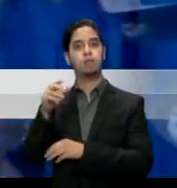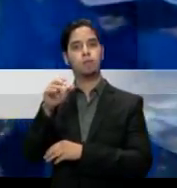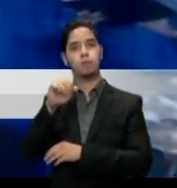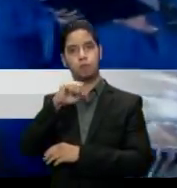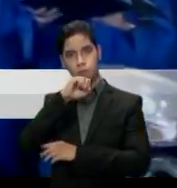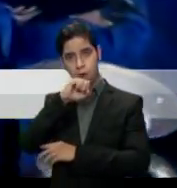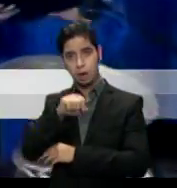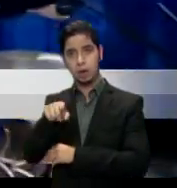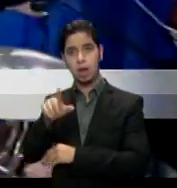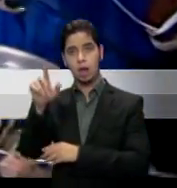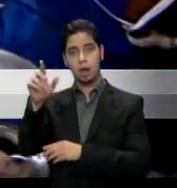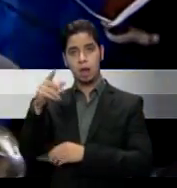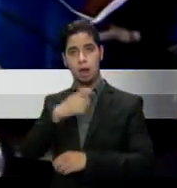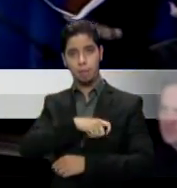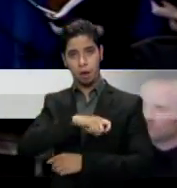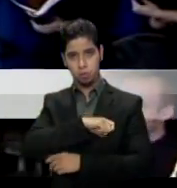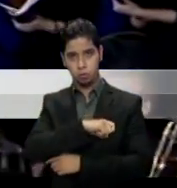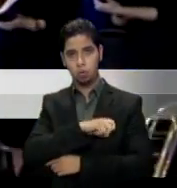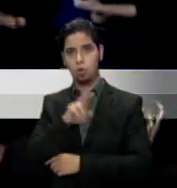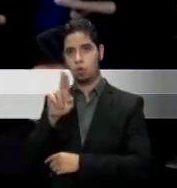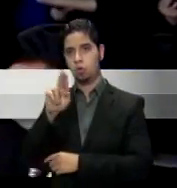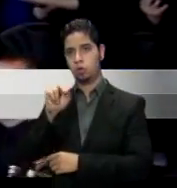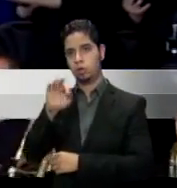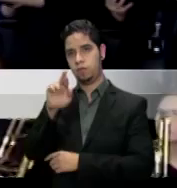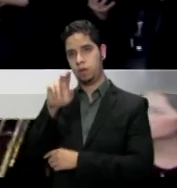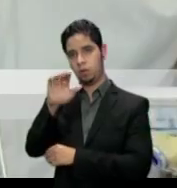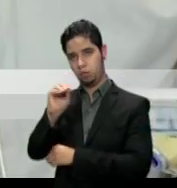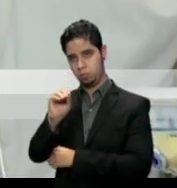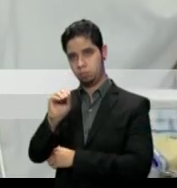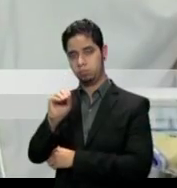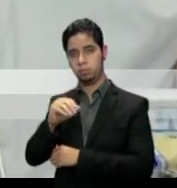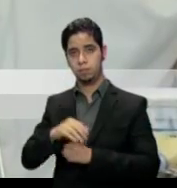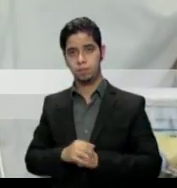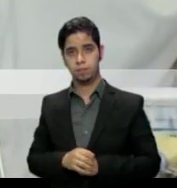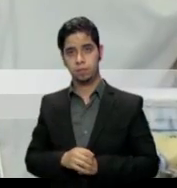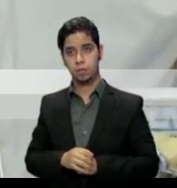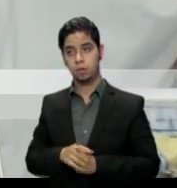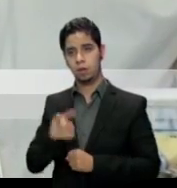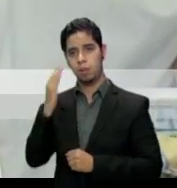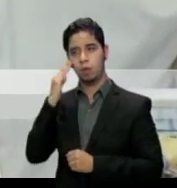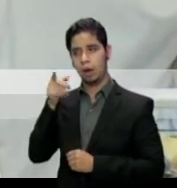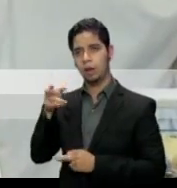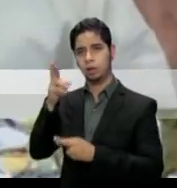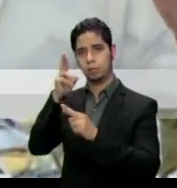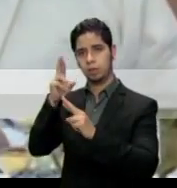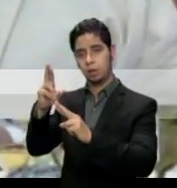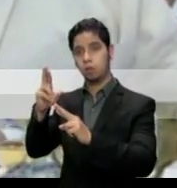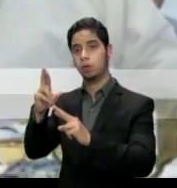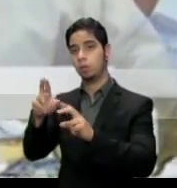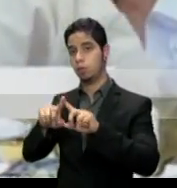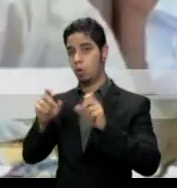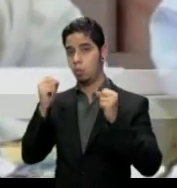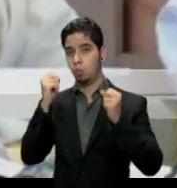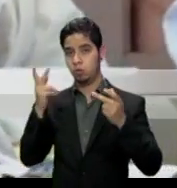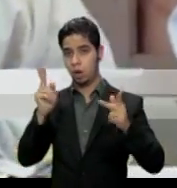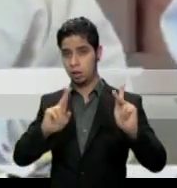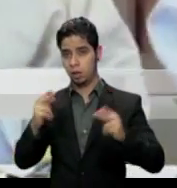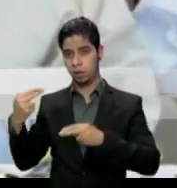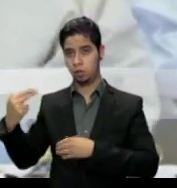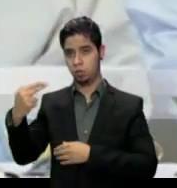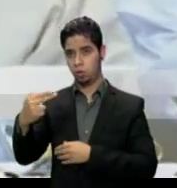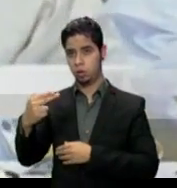Serra, que llevó la fe católica a California. Aunque su figura es respetada por muchos, algunos historiadores